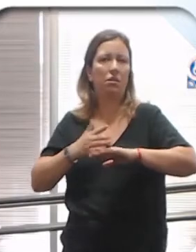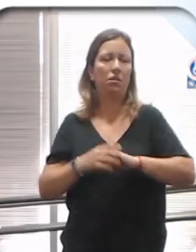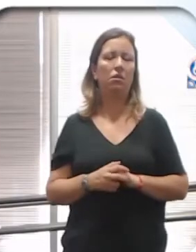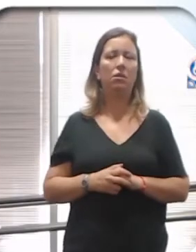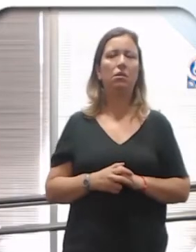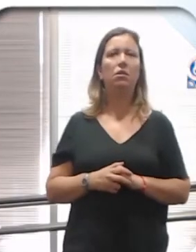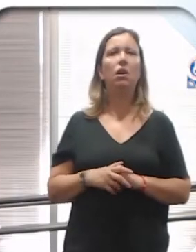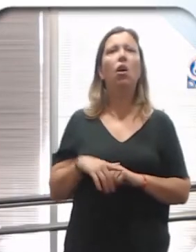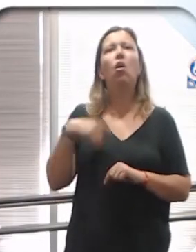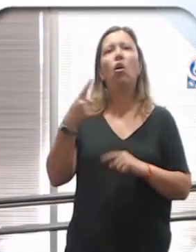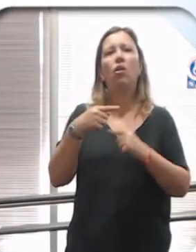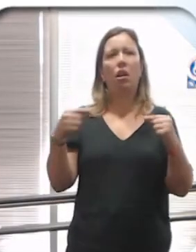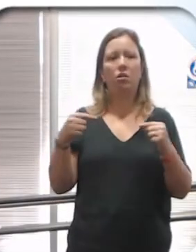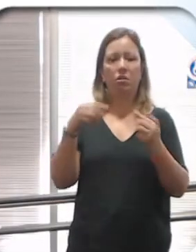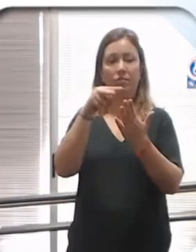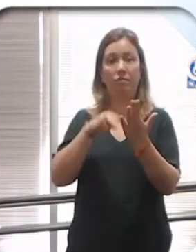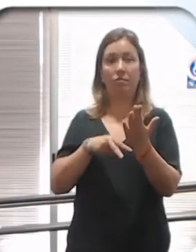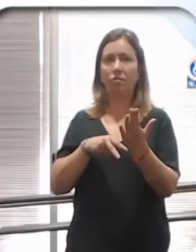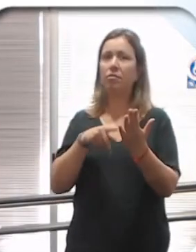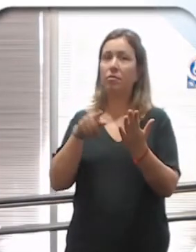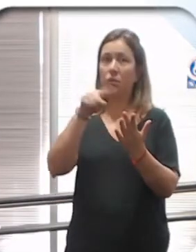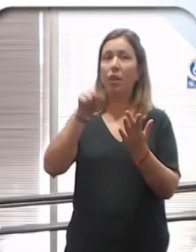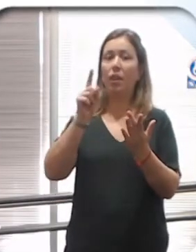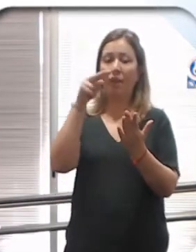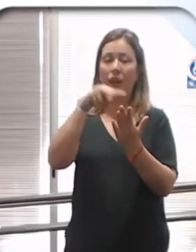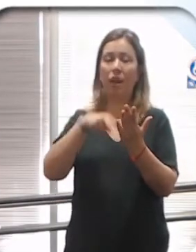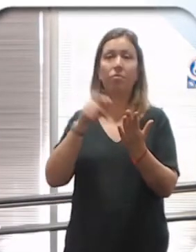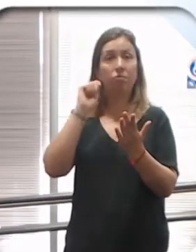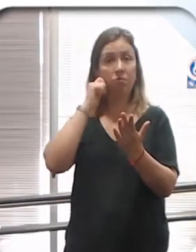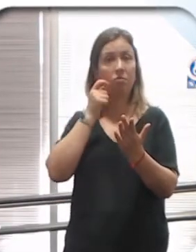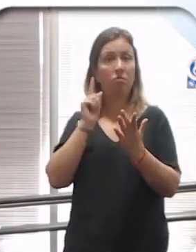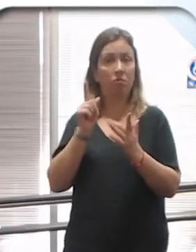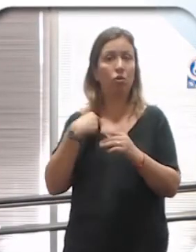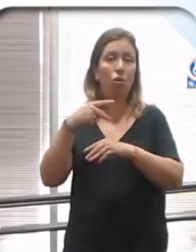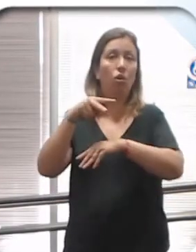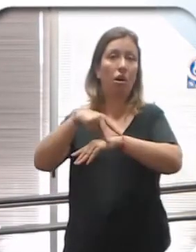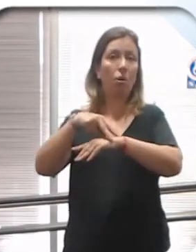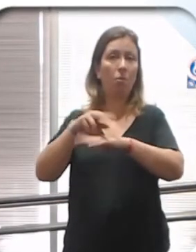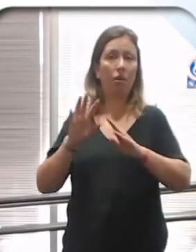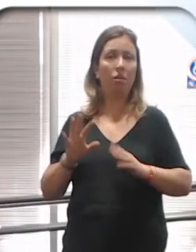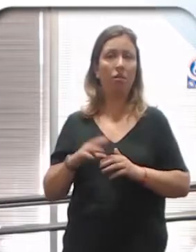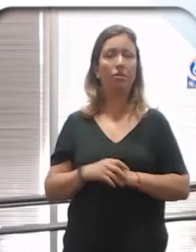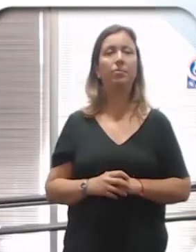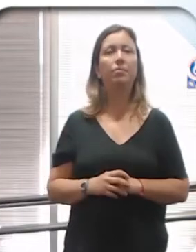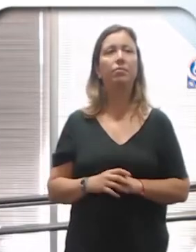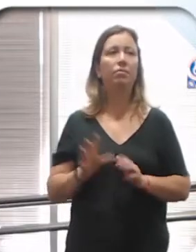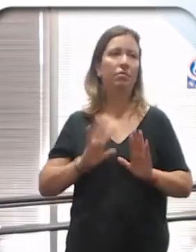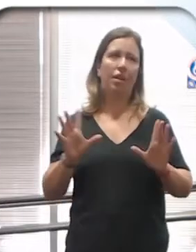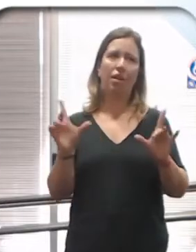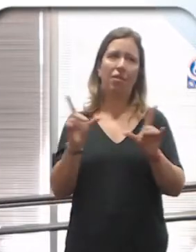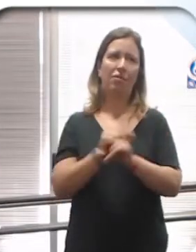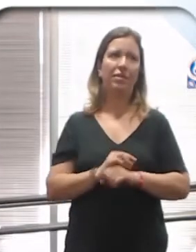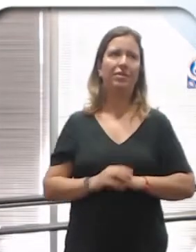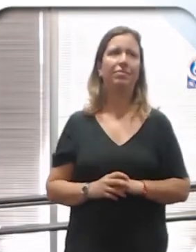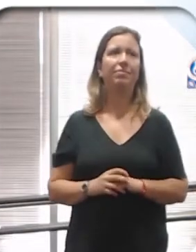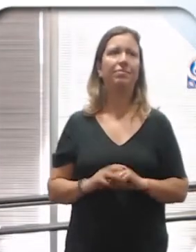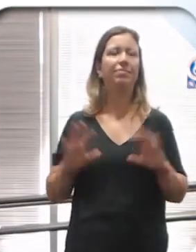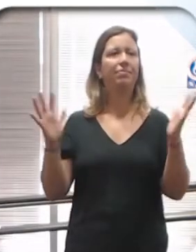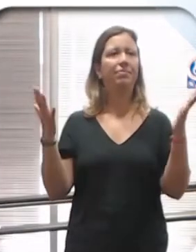Otras tantas, léanlas. Están muy buenas. De recomendaciones. Y bueno, por acá terminamos.